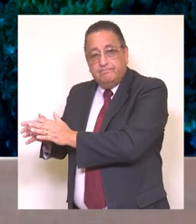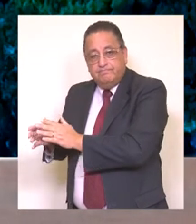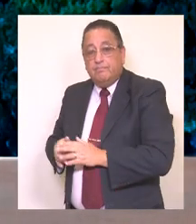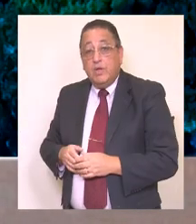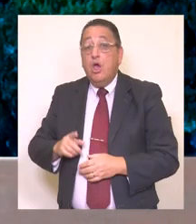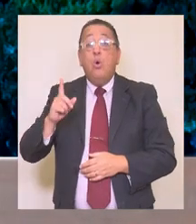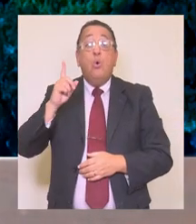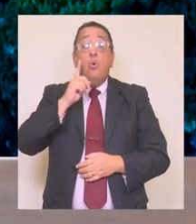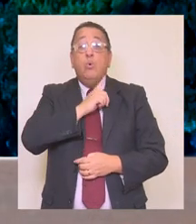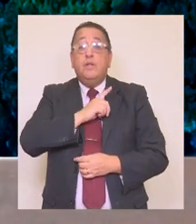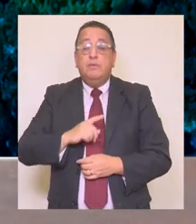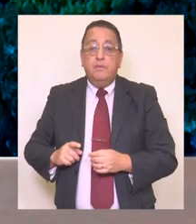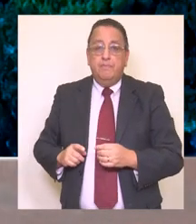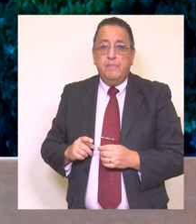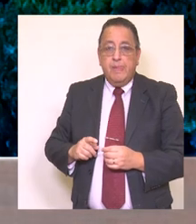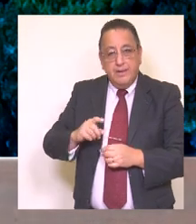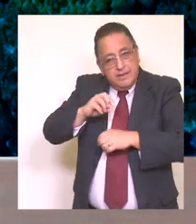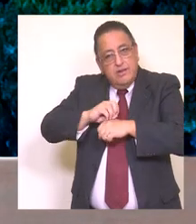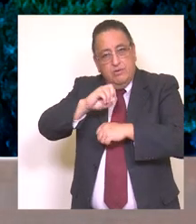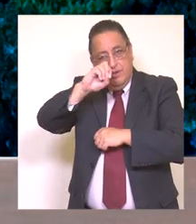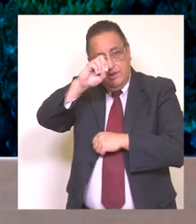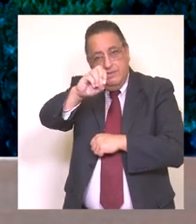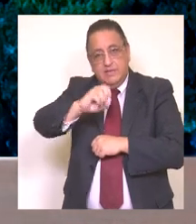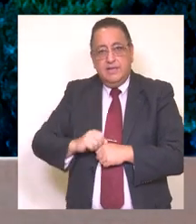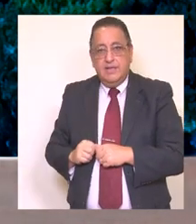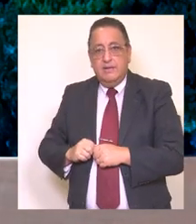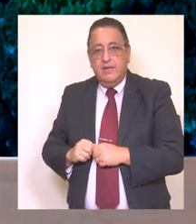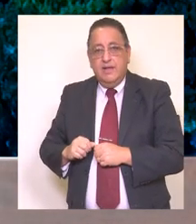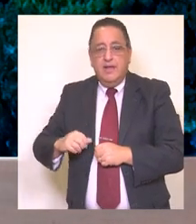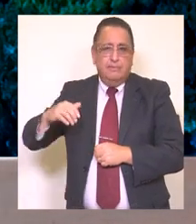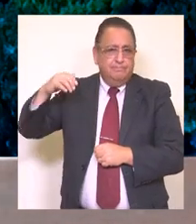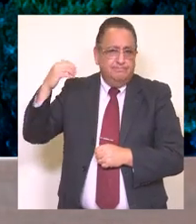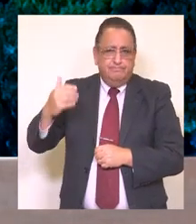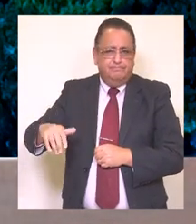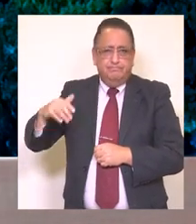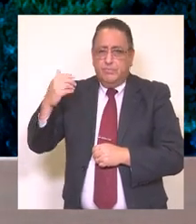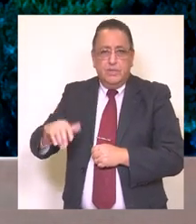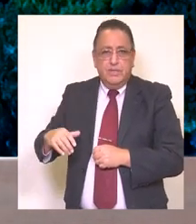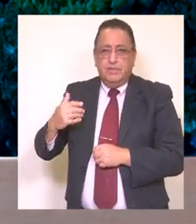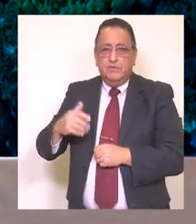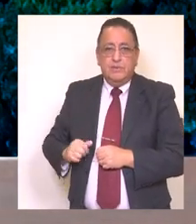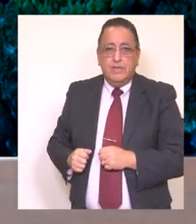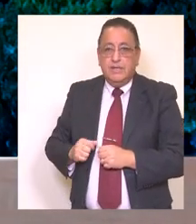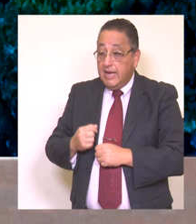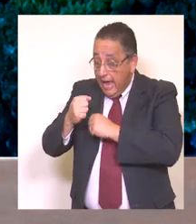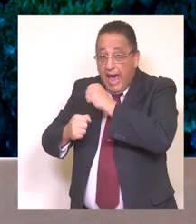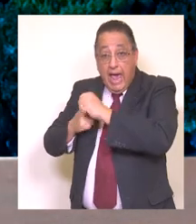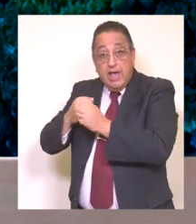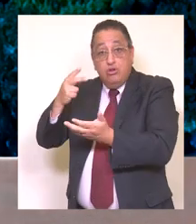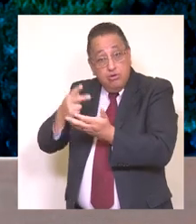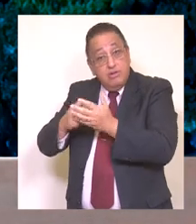último, quiero destacar en esta dirección el logro obtenido durante el año 2019,